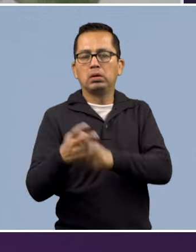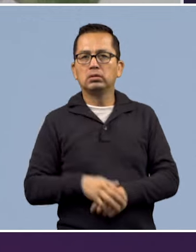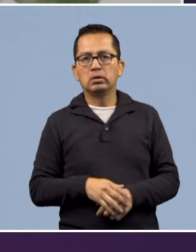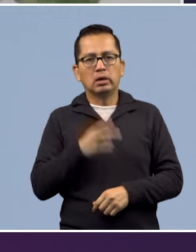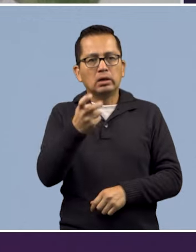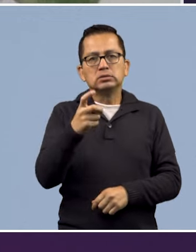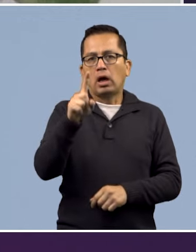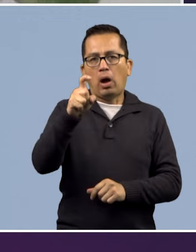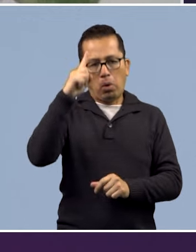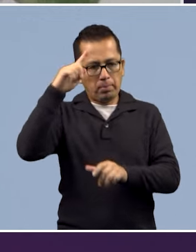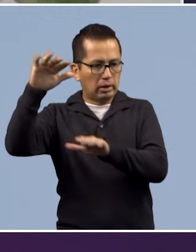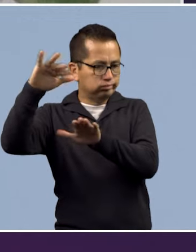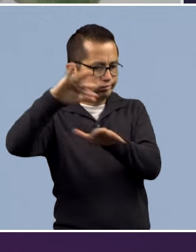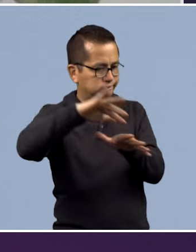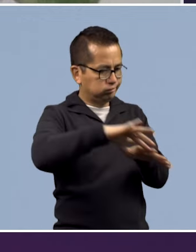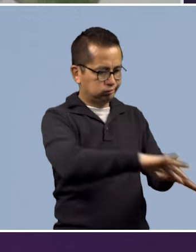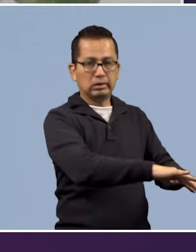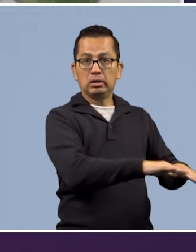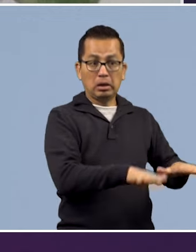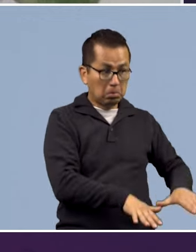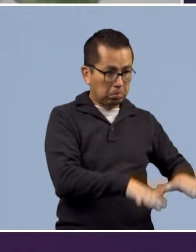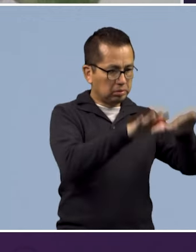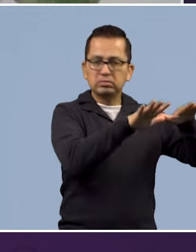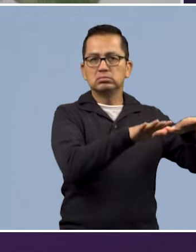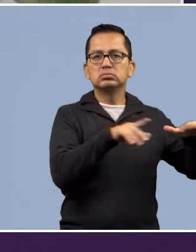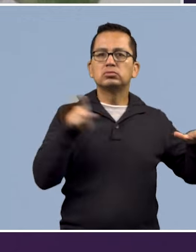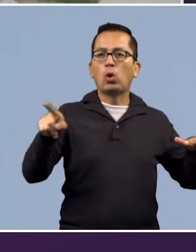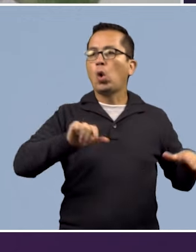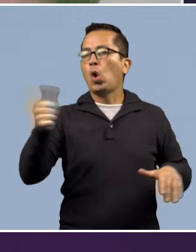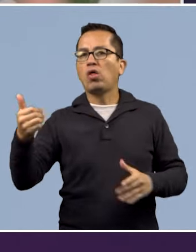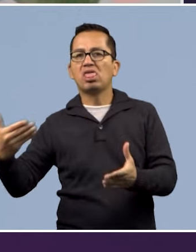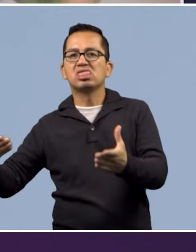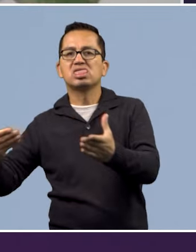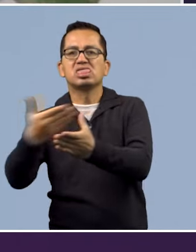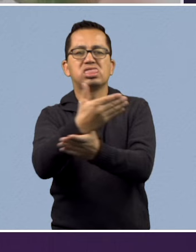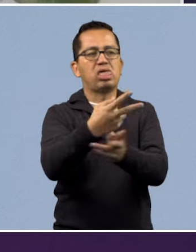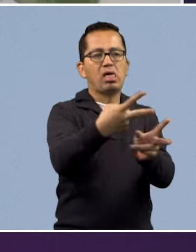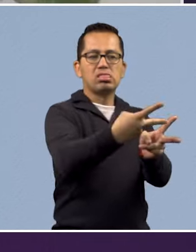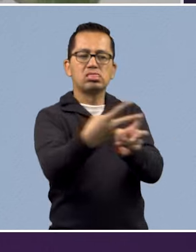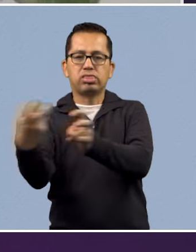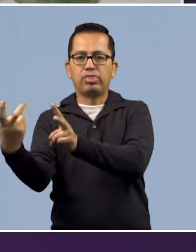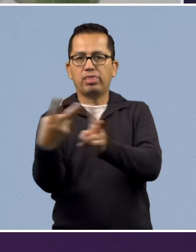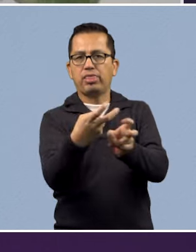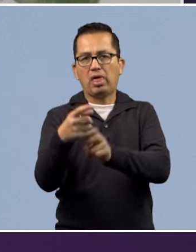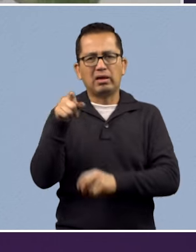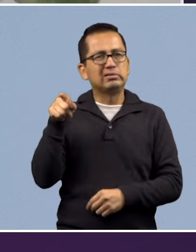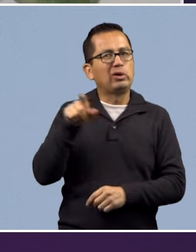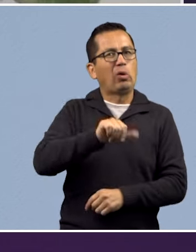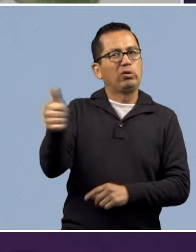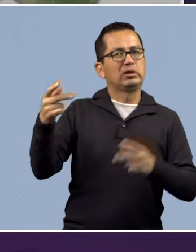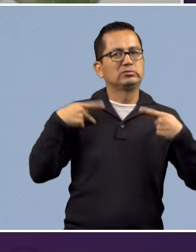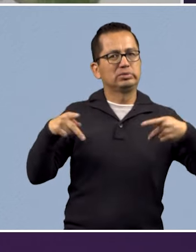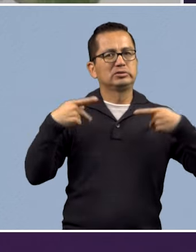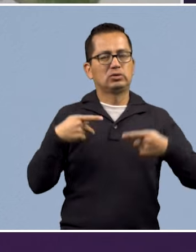que llevaban agua a Valle de Bravo, por ejemplo, pues están siendo interceptadas con bordos que están desarrollando las personas. Claro,